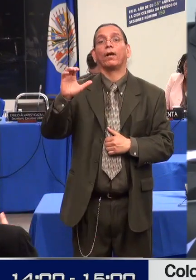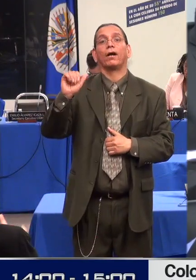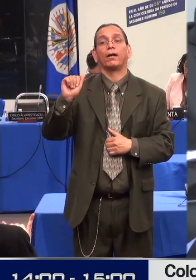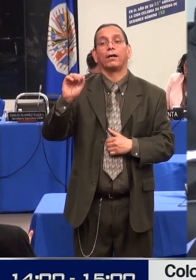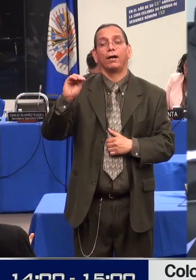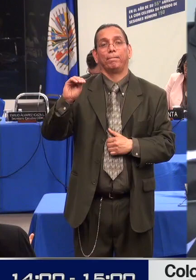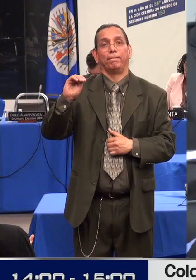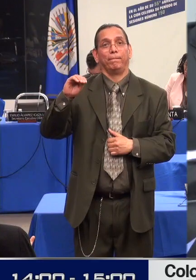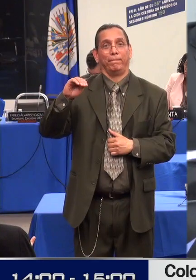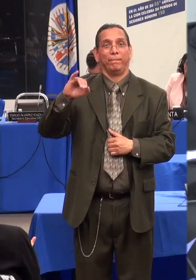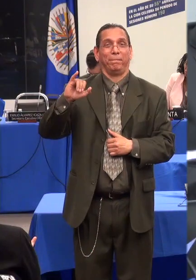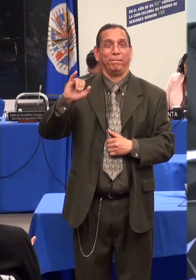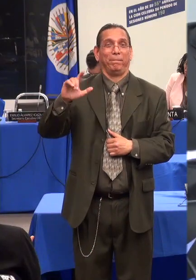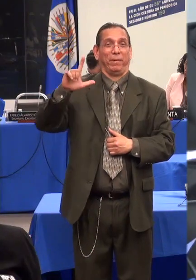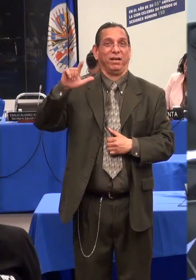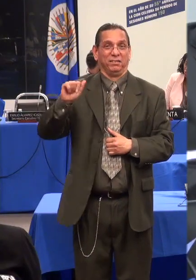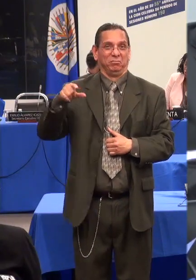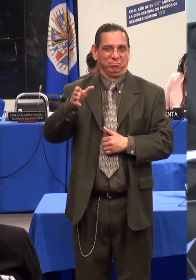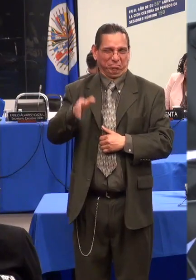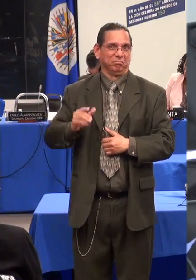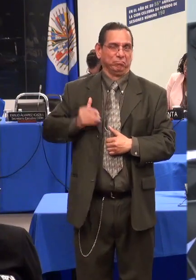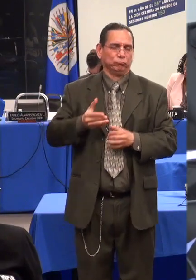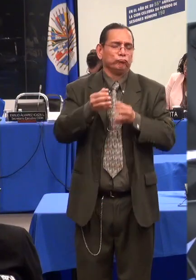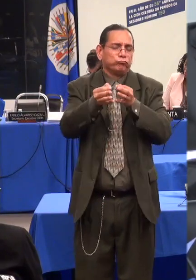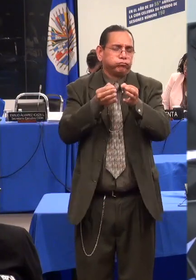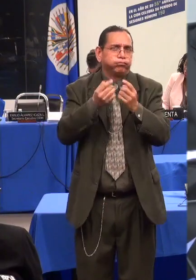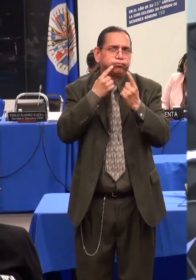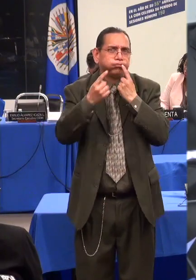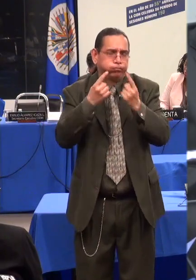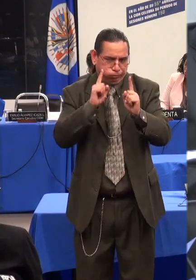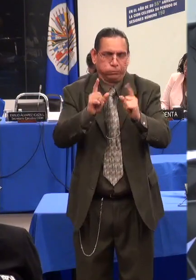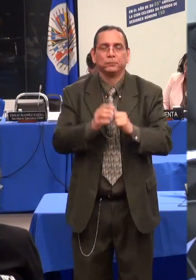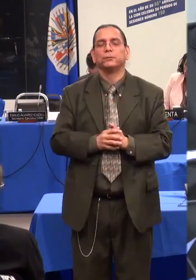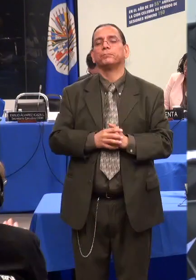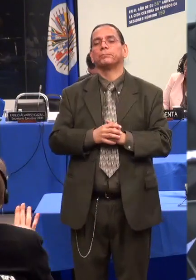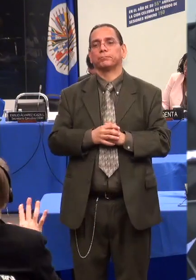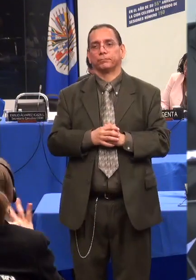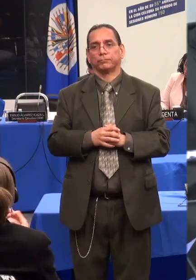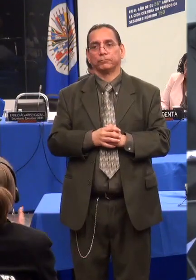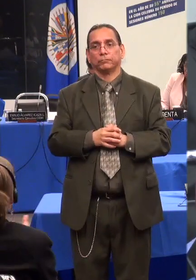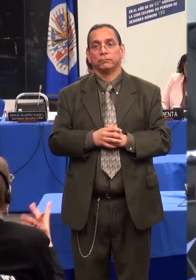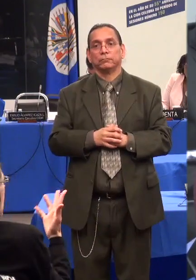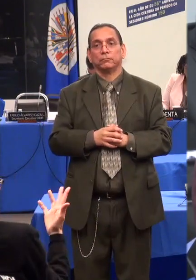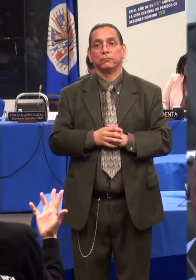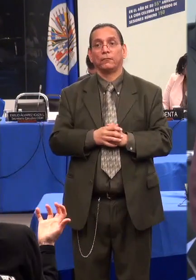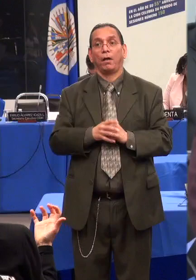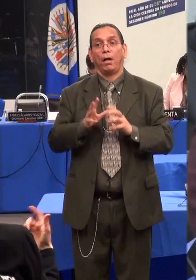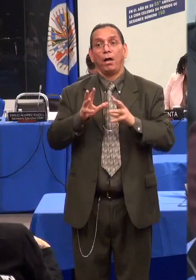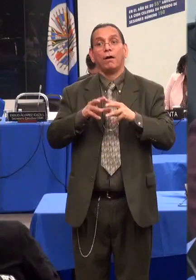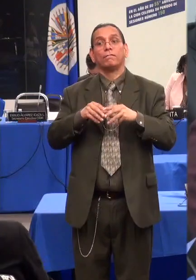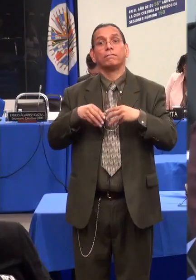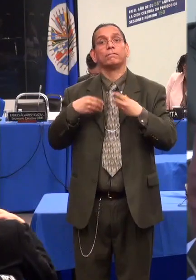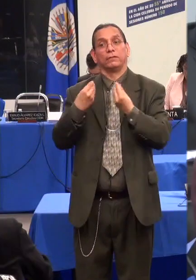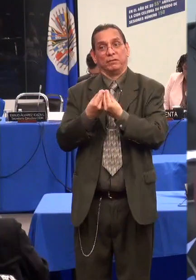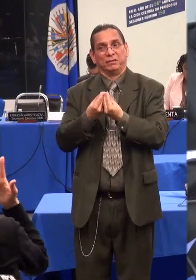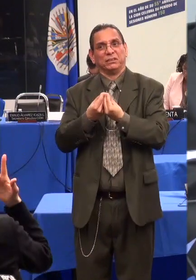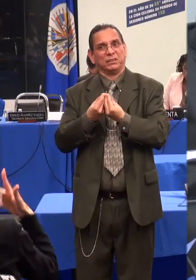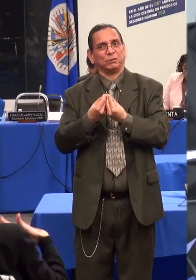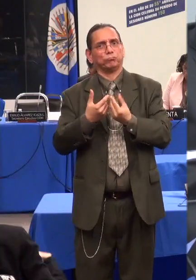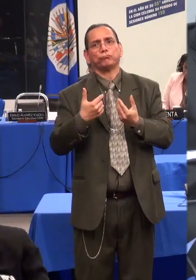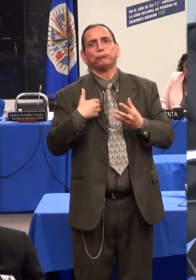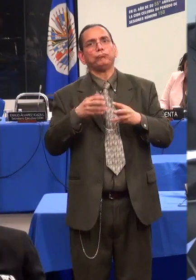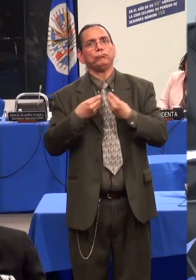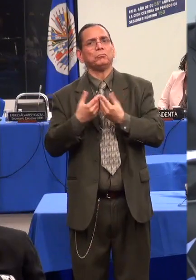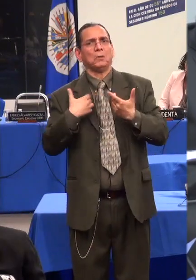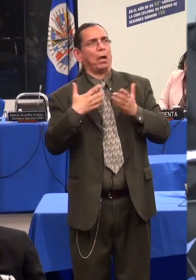iniciar el proceso de interdicción para poder esterilizar a su familiar. Al indagar por qué quieren esterilizar a